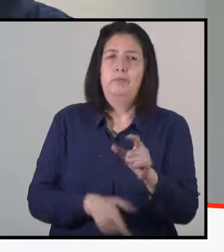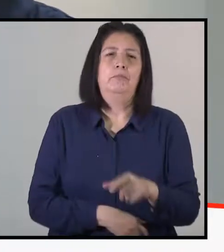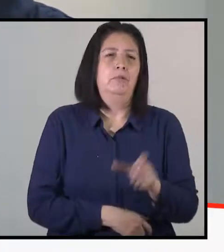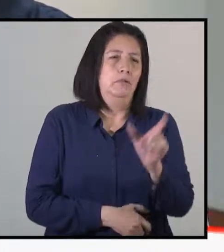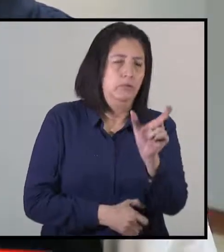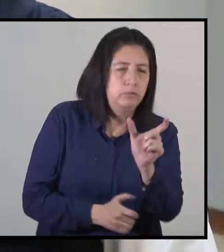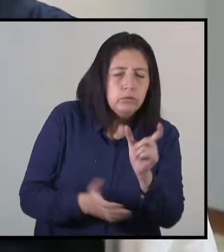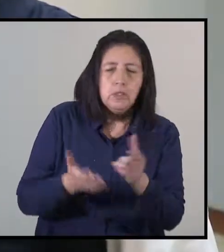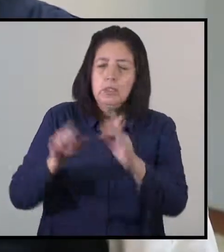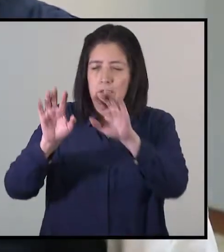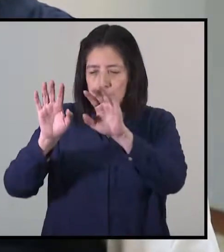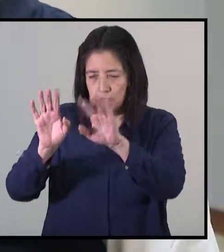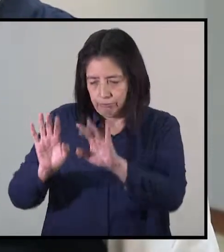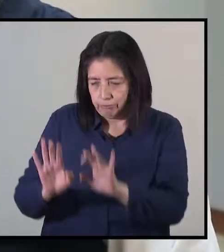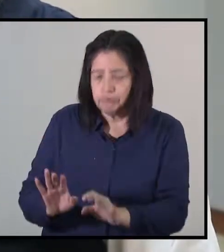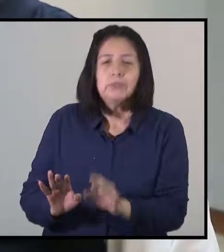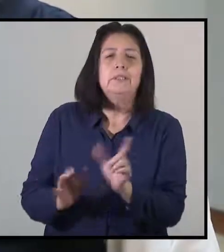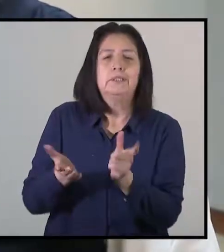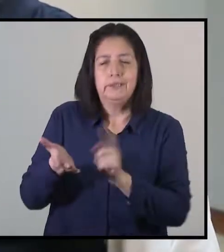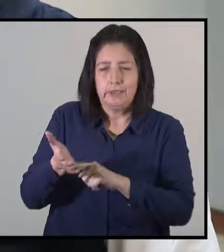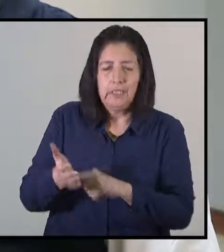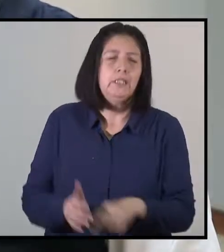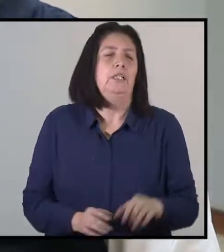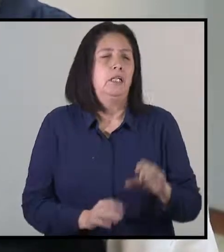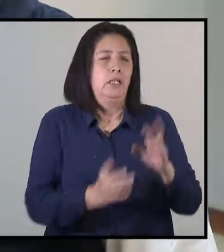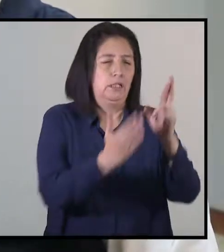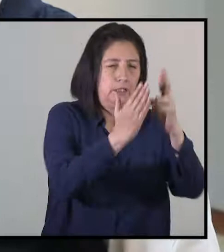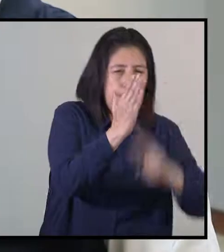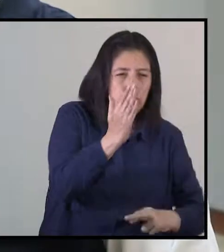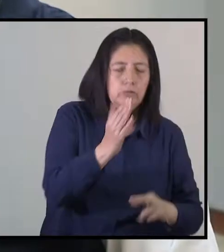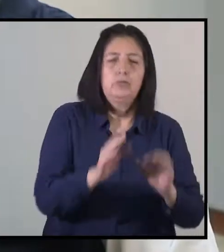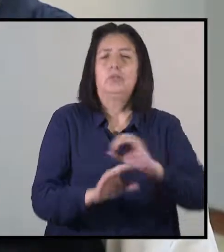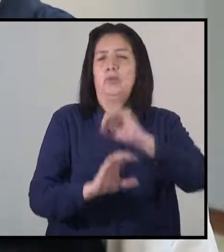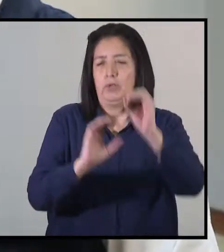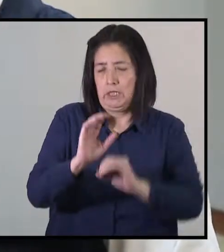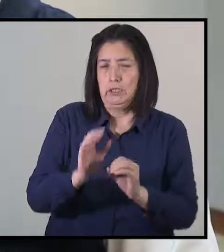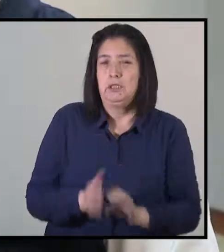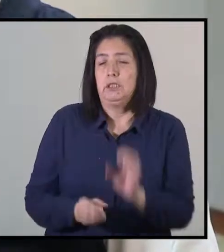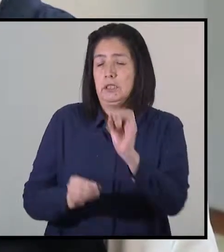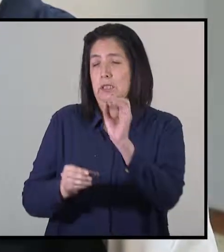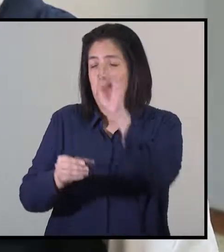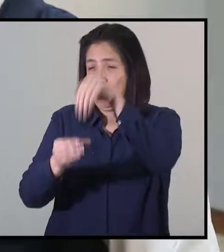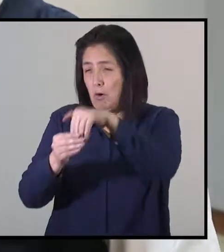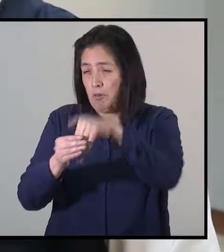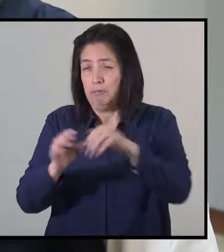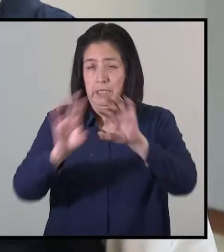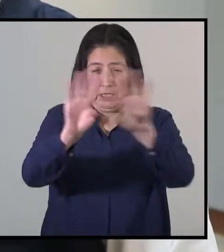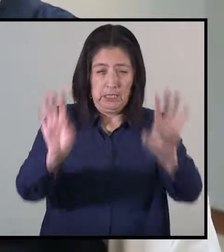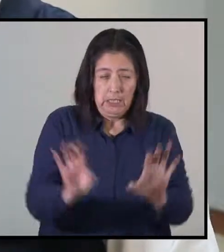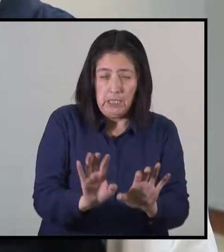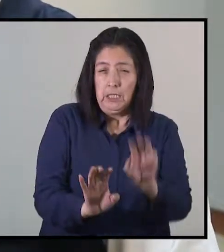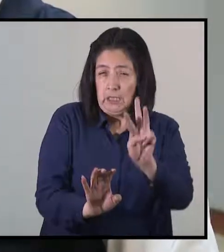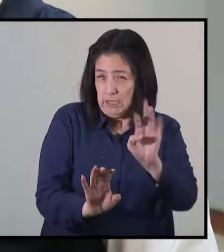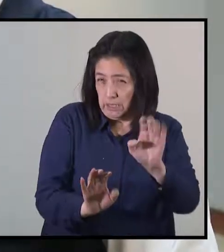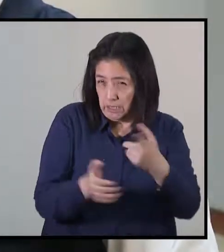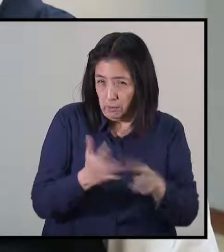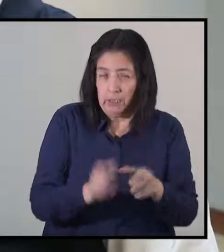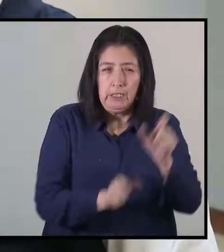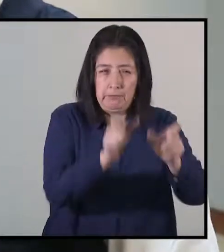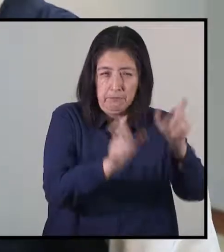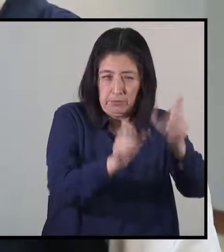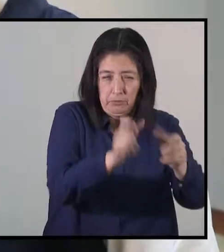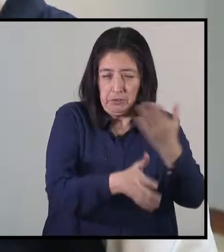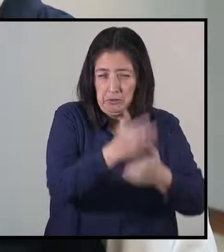el que está elaborado por RENIEC, los registros de CONAIS y a través de OMP, de su página web, hemos podido recibir la inscripción de personas con